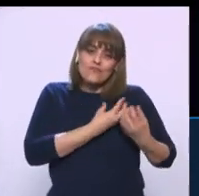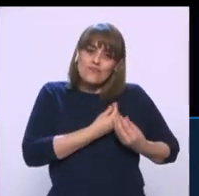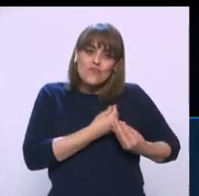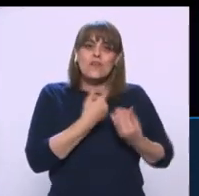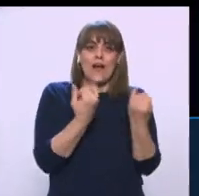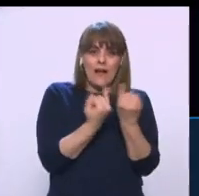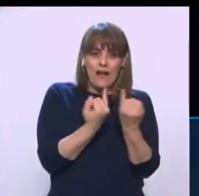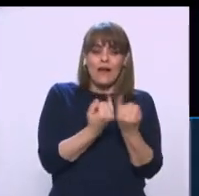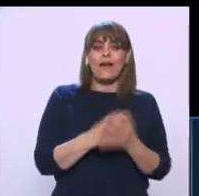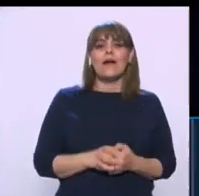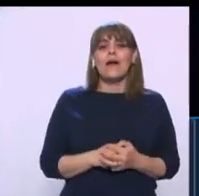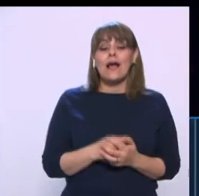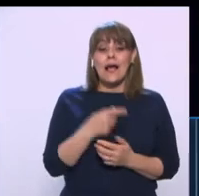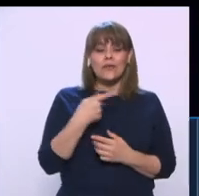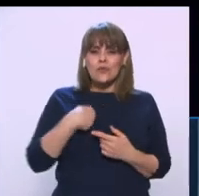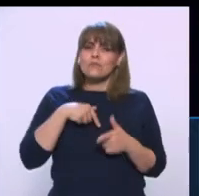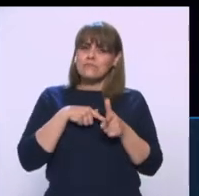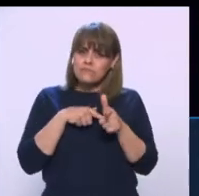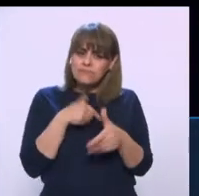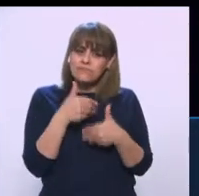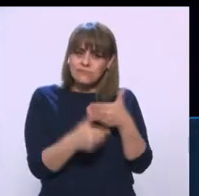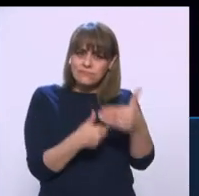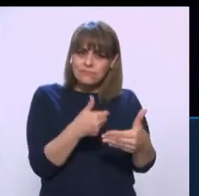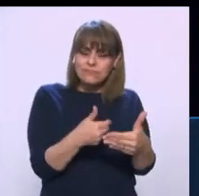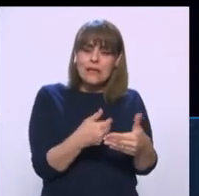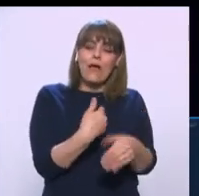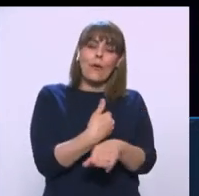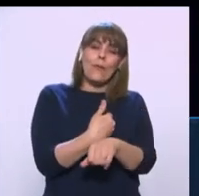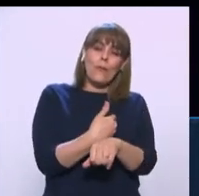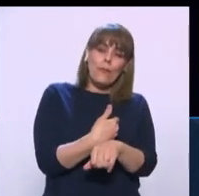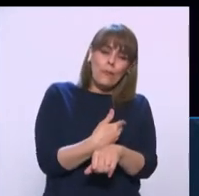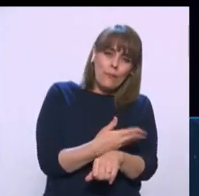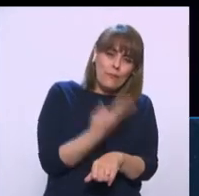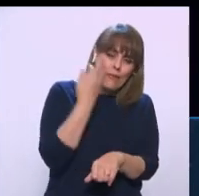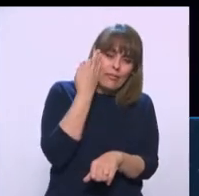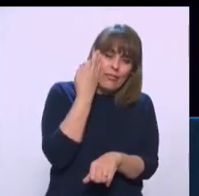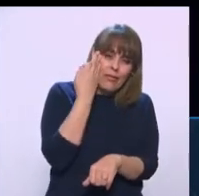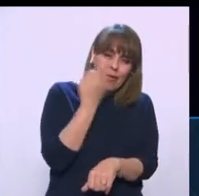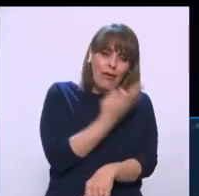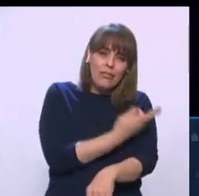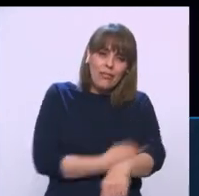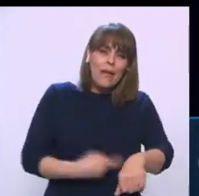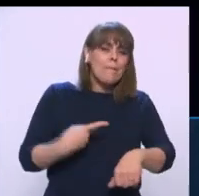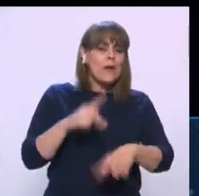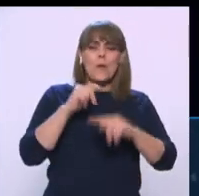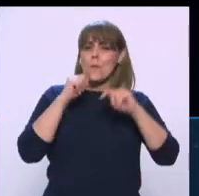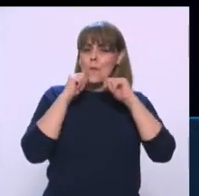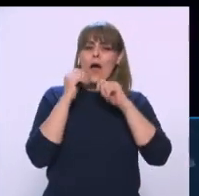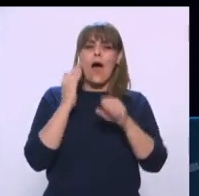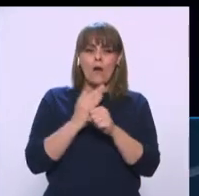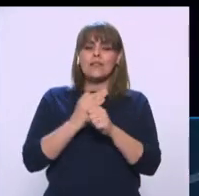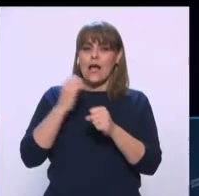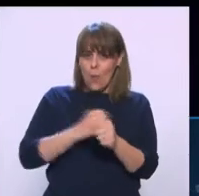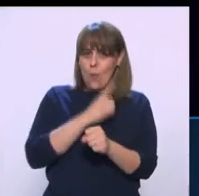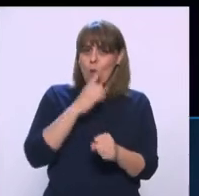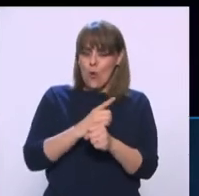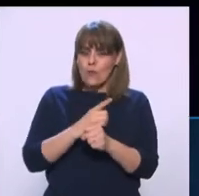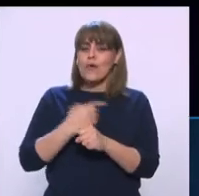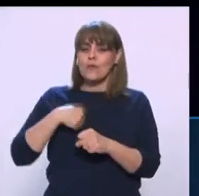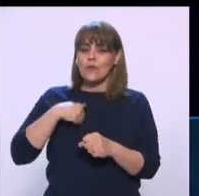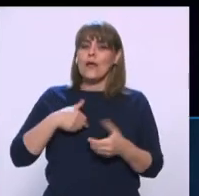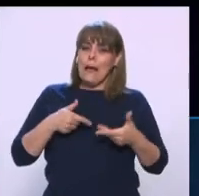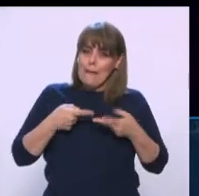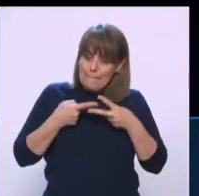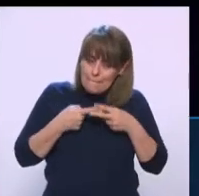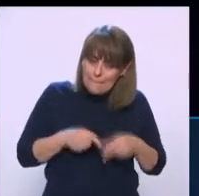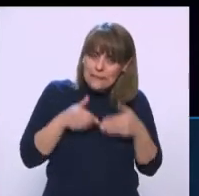caminando, pero sí tardamos mucho, pero afortunadamente ya estamos viendo esa ventana de oportunidad. Ya estamos en el camino.